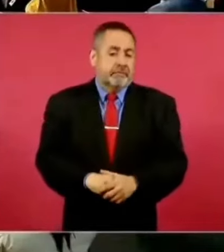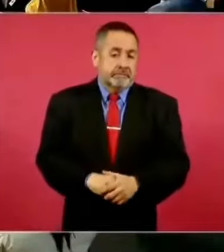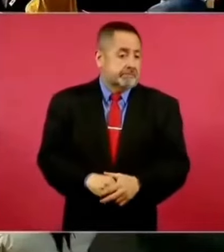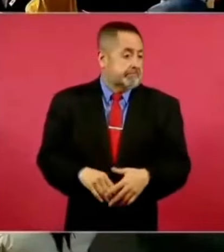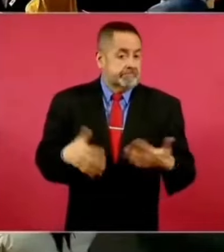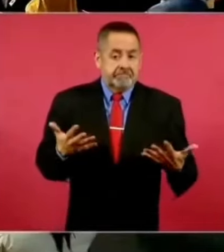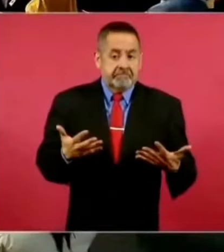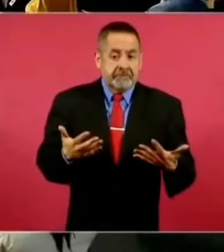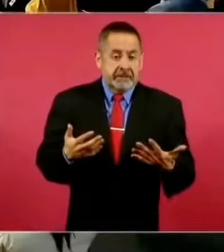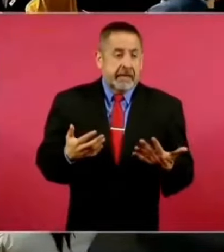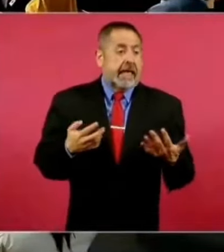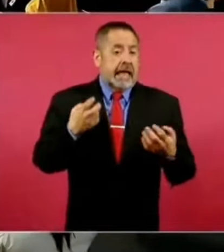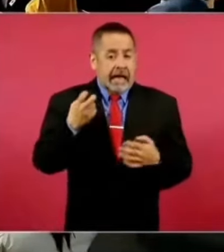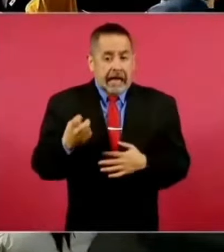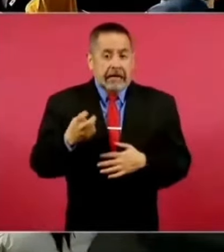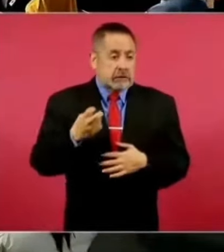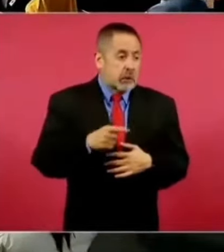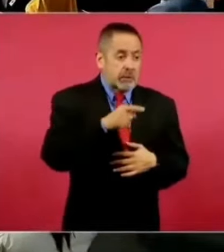todos,